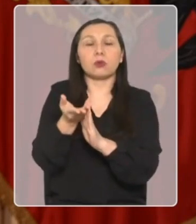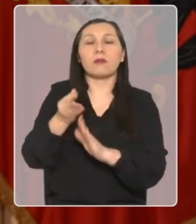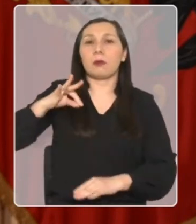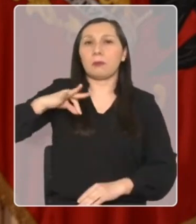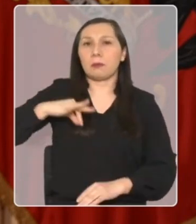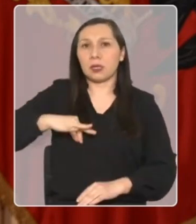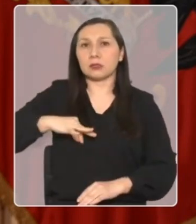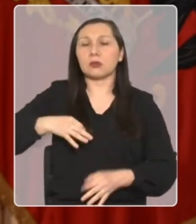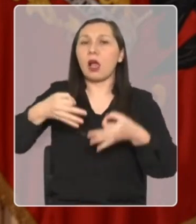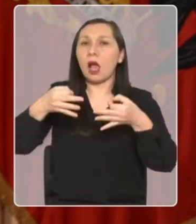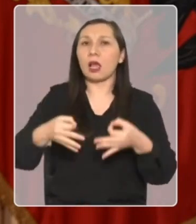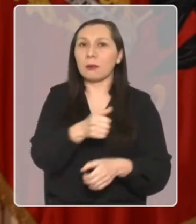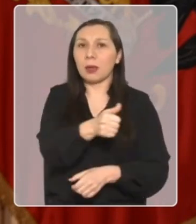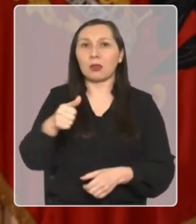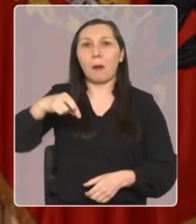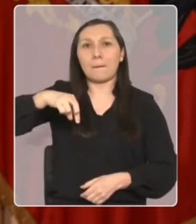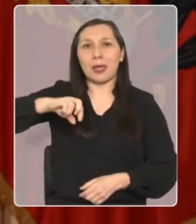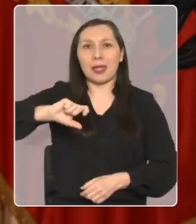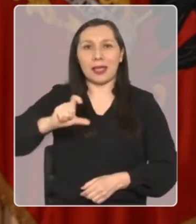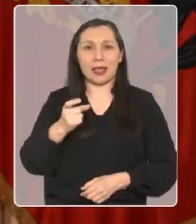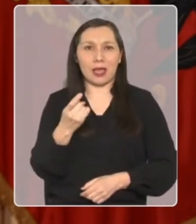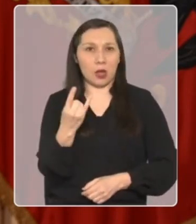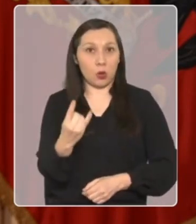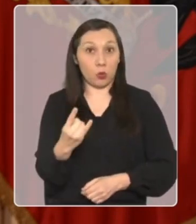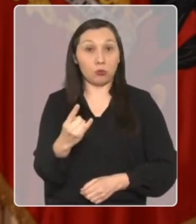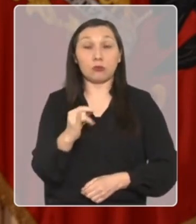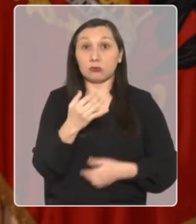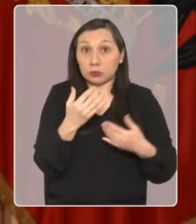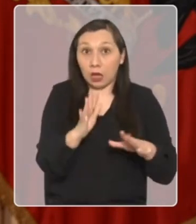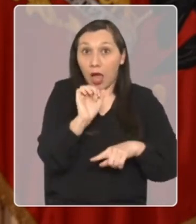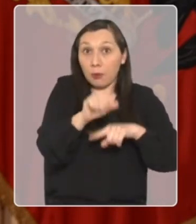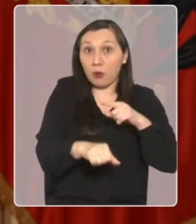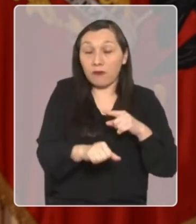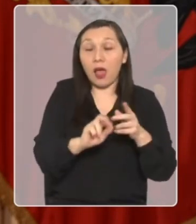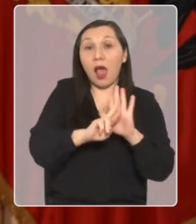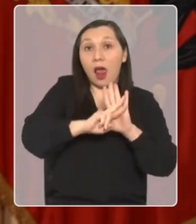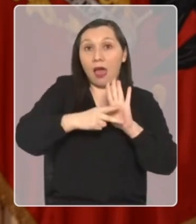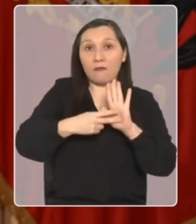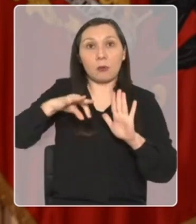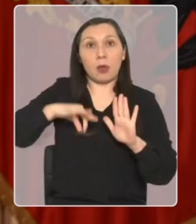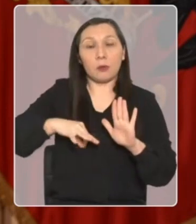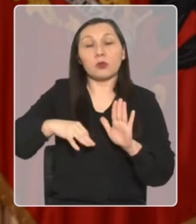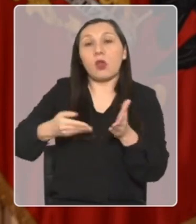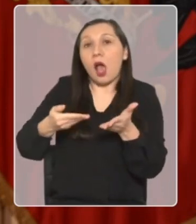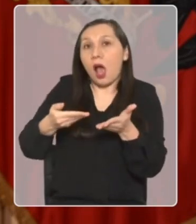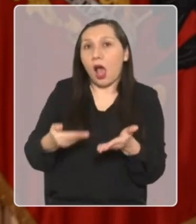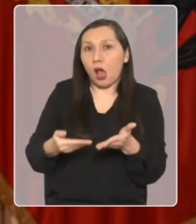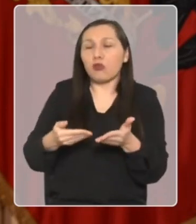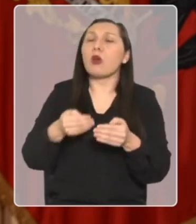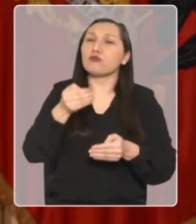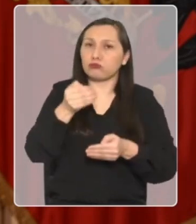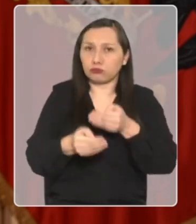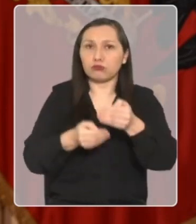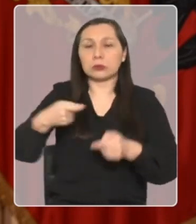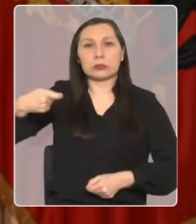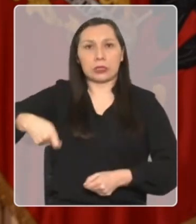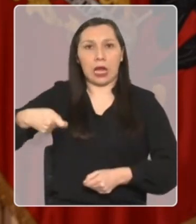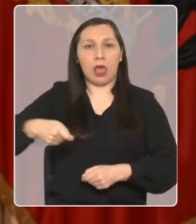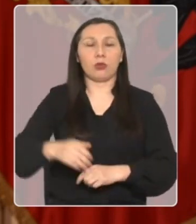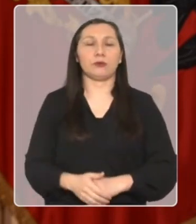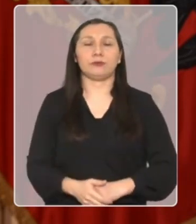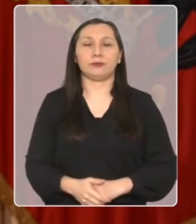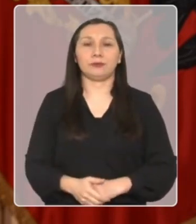pensión garantizada universal, la PGU, de ser aprobada la reforma previsional que hoy está avanzando en el Senado.